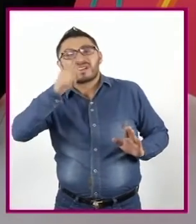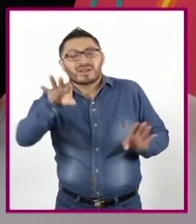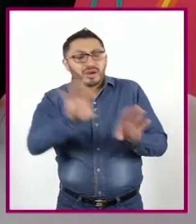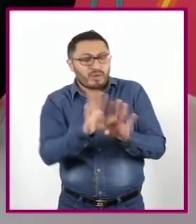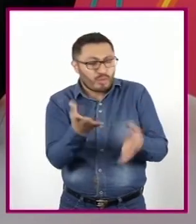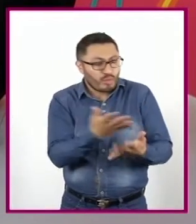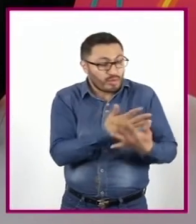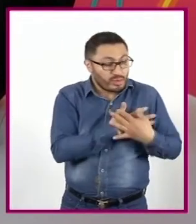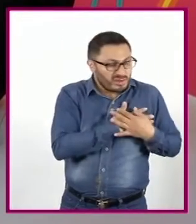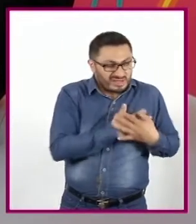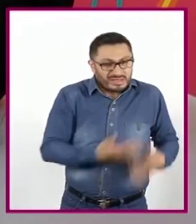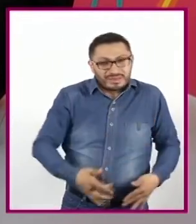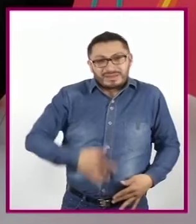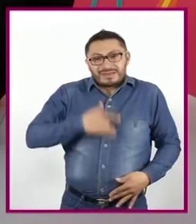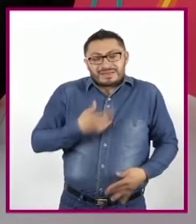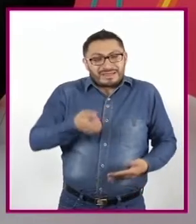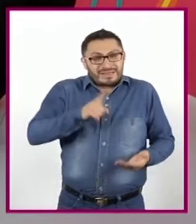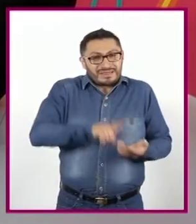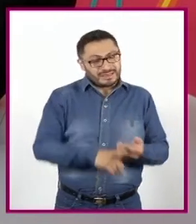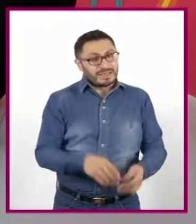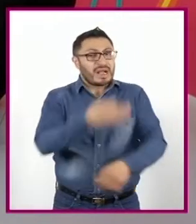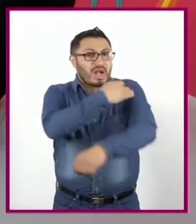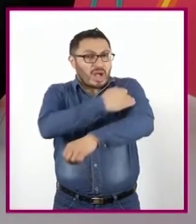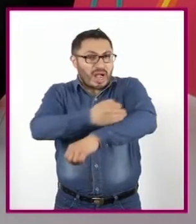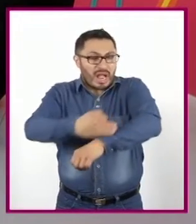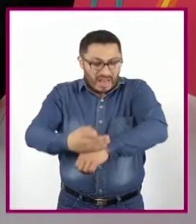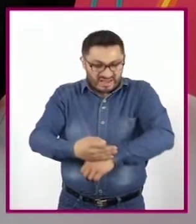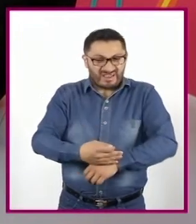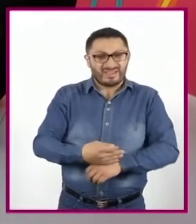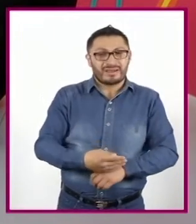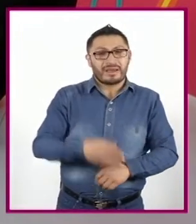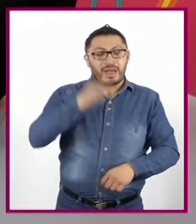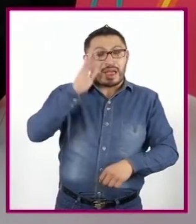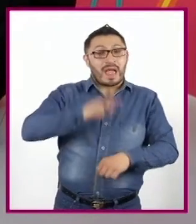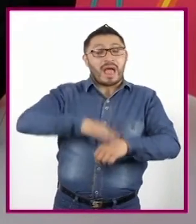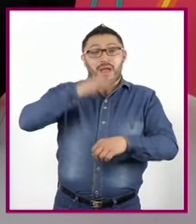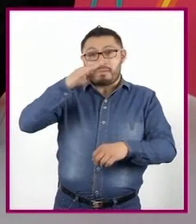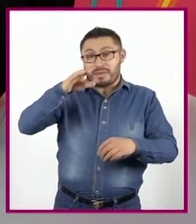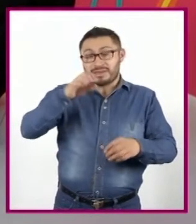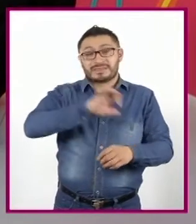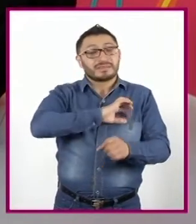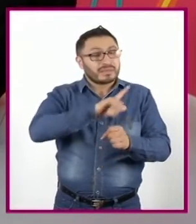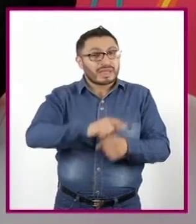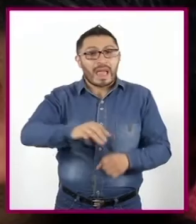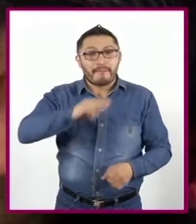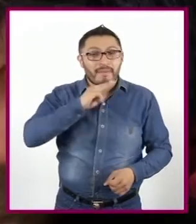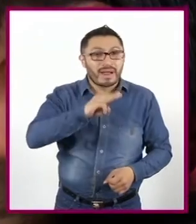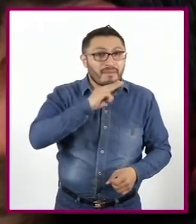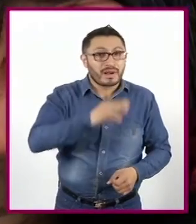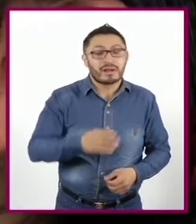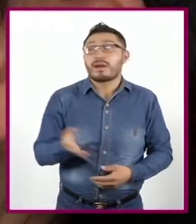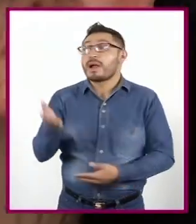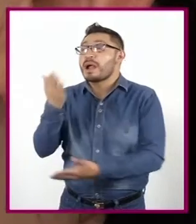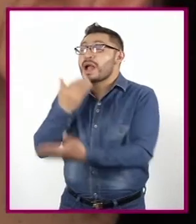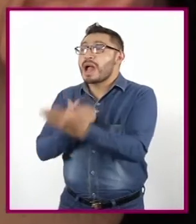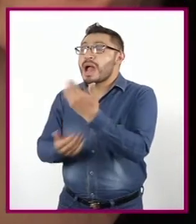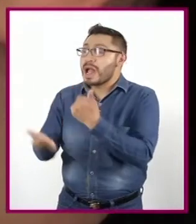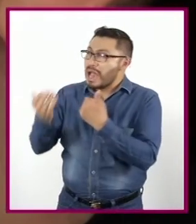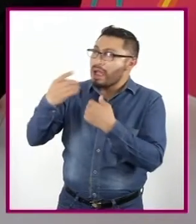ese amor Que sentimos De nuestros padres En especial De las mamás Ven a desayunar